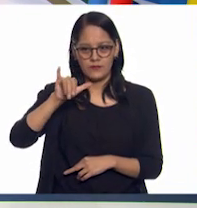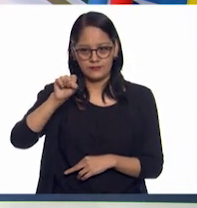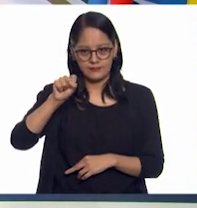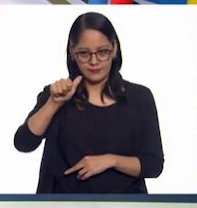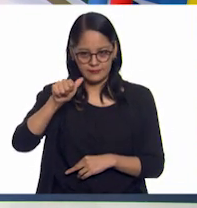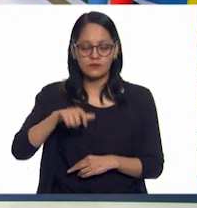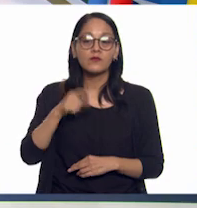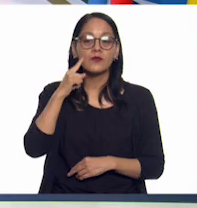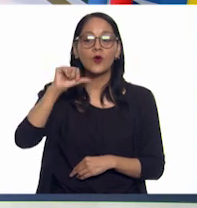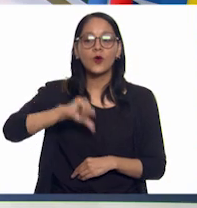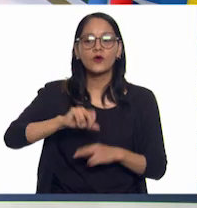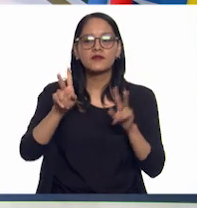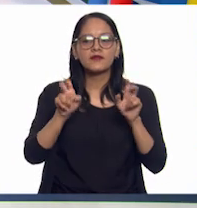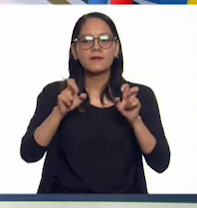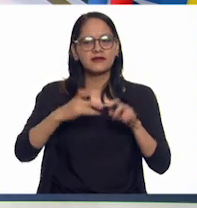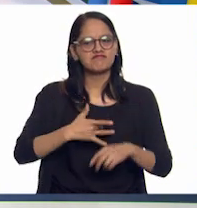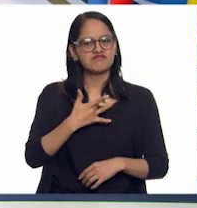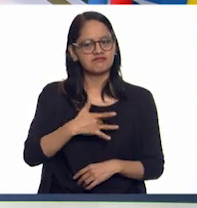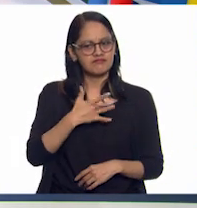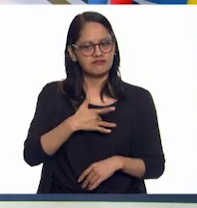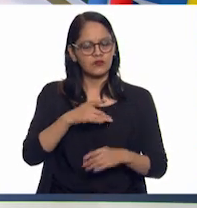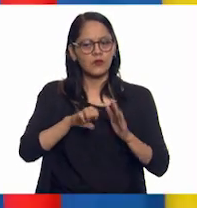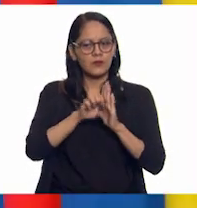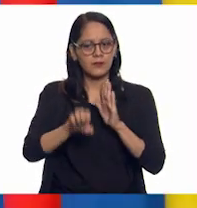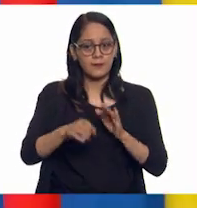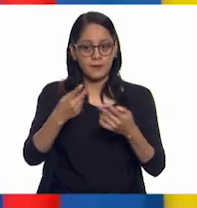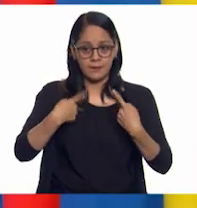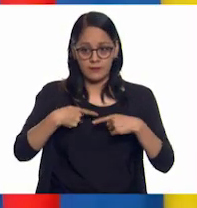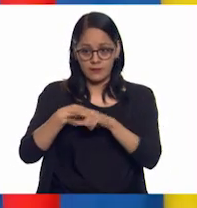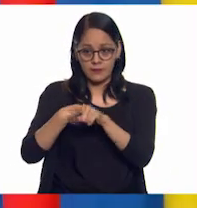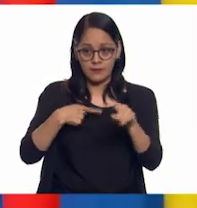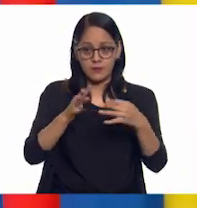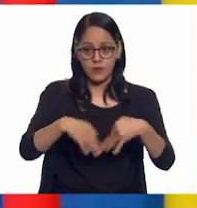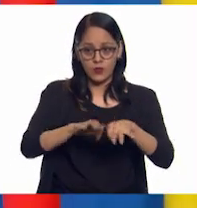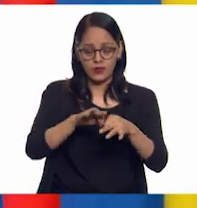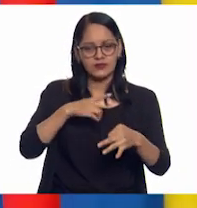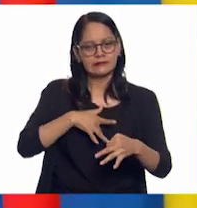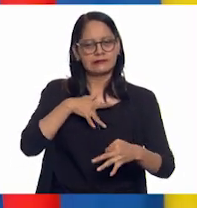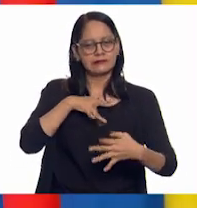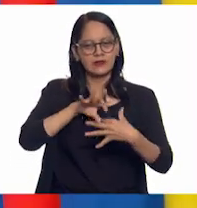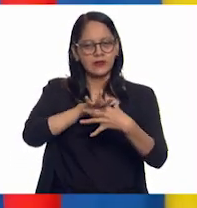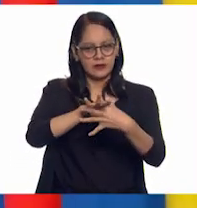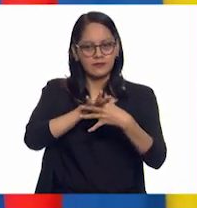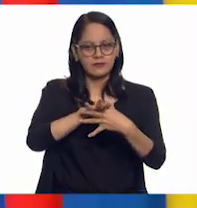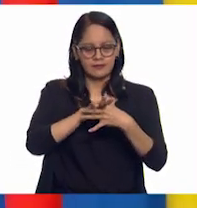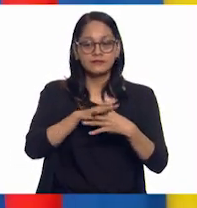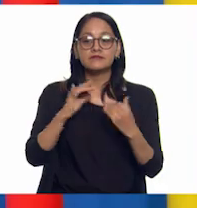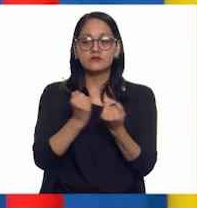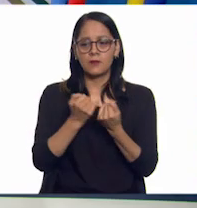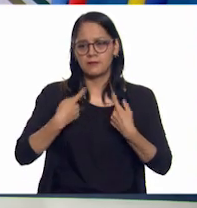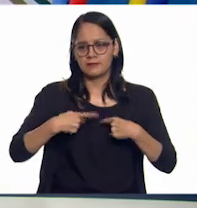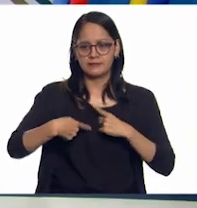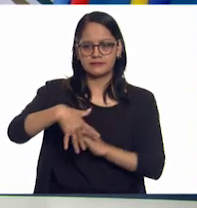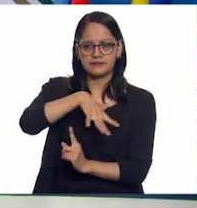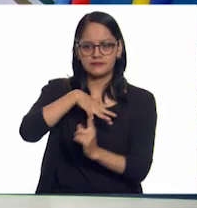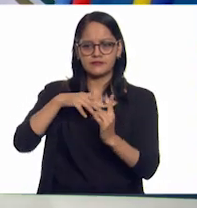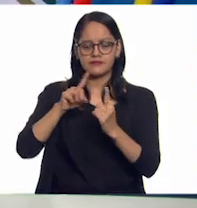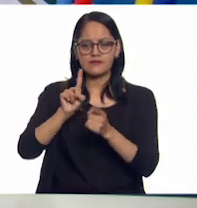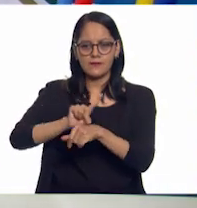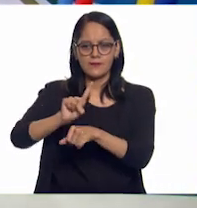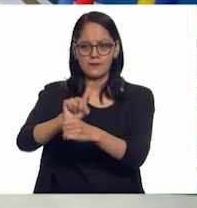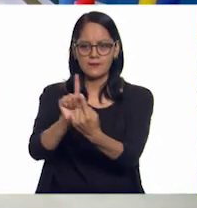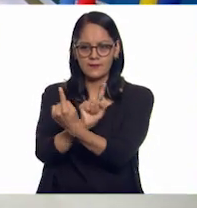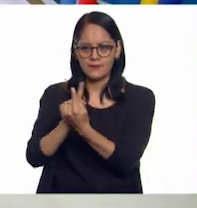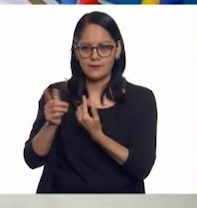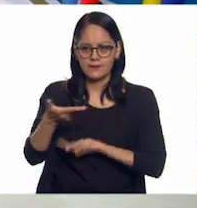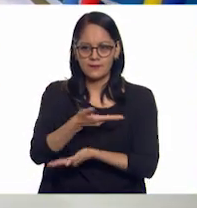sentimientos y los vínculos que los unen a los que es importante para nosotros y para las personas con las que convivimos. Ahora sí, estamos